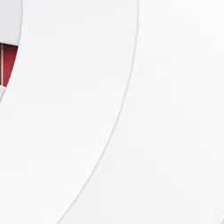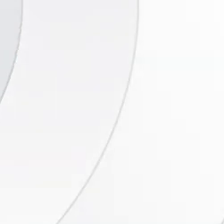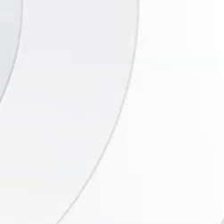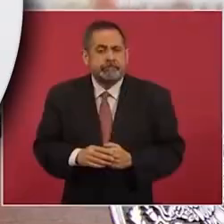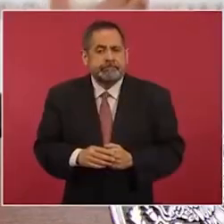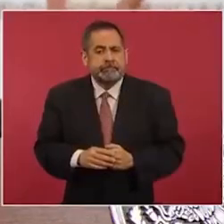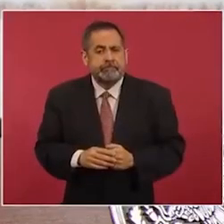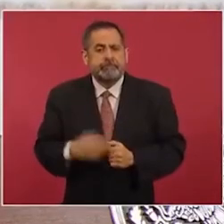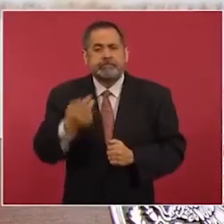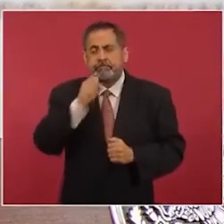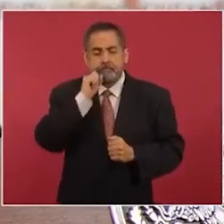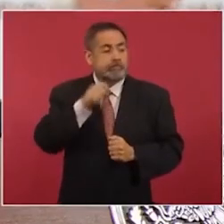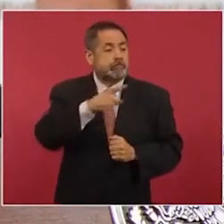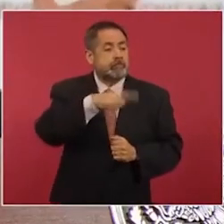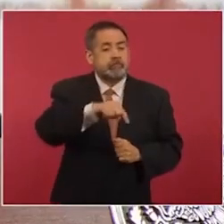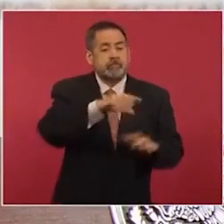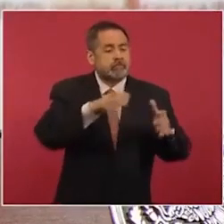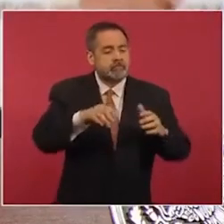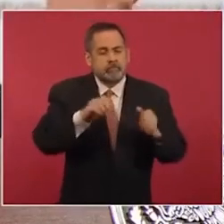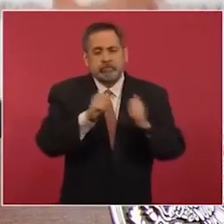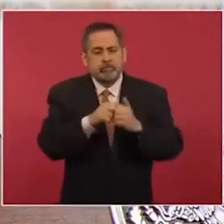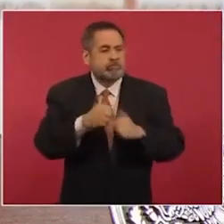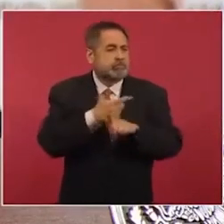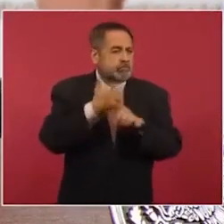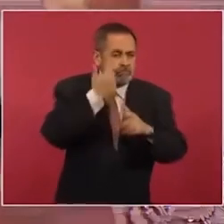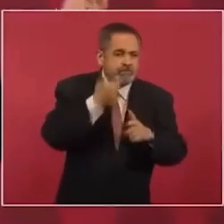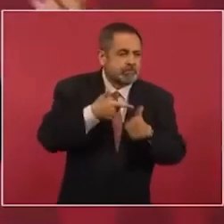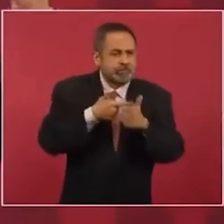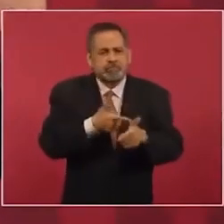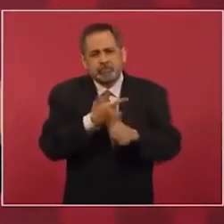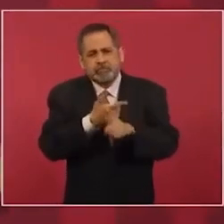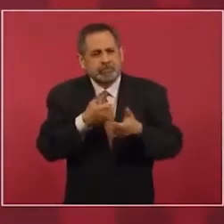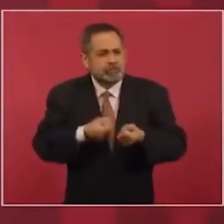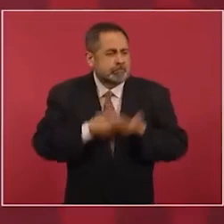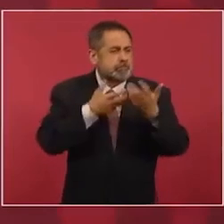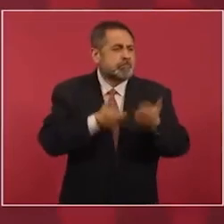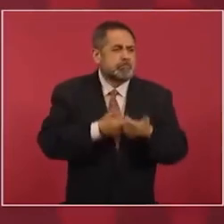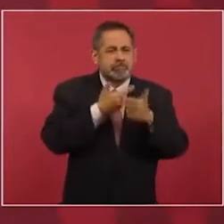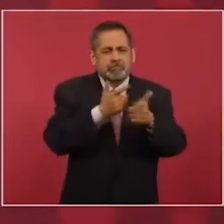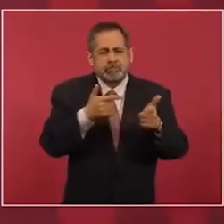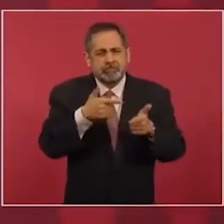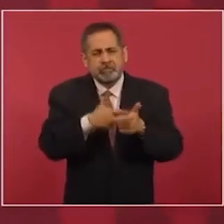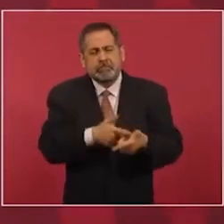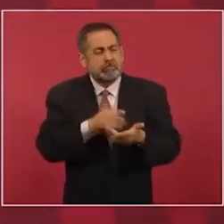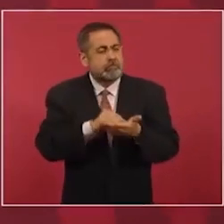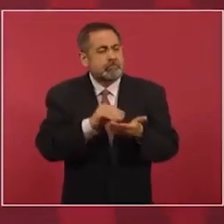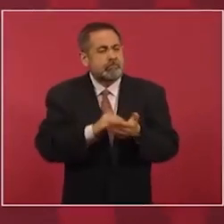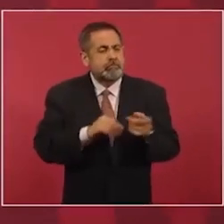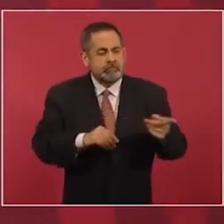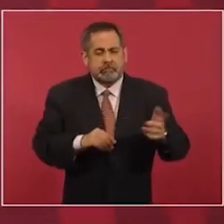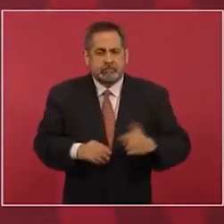pues, ellos están en libertad de seguir haciendo toda su